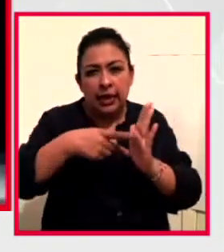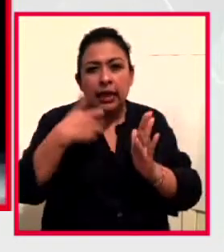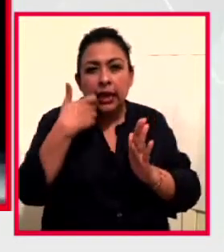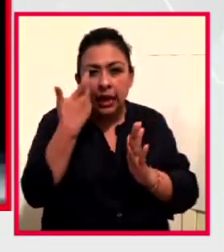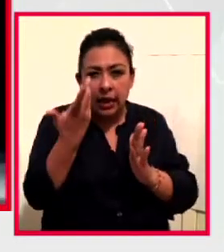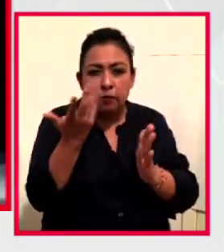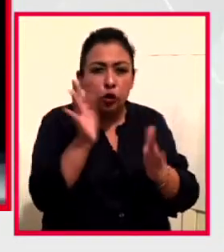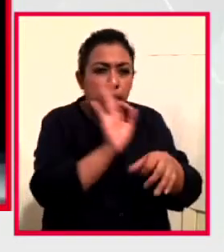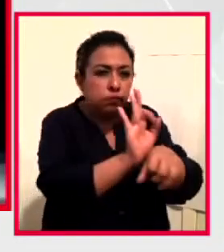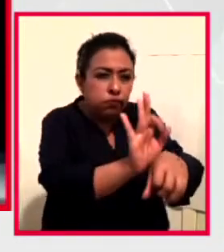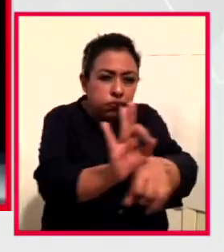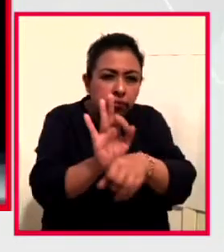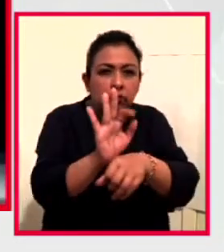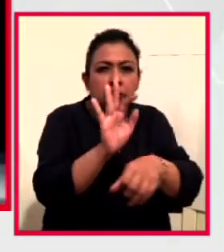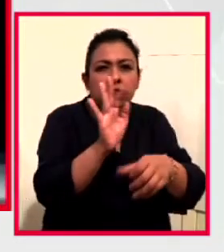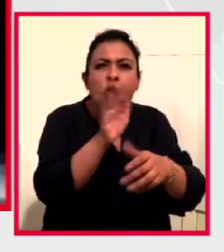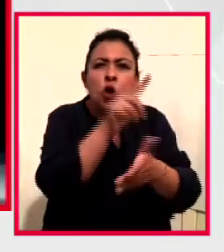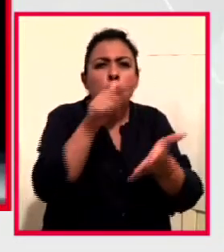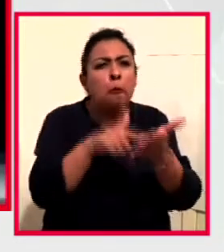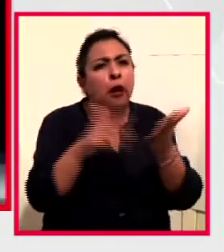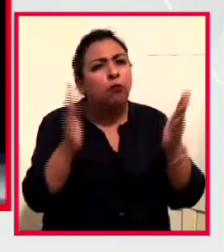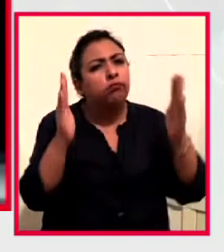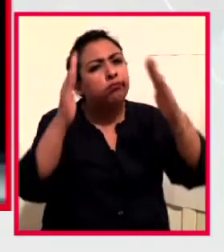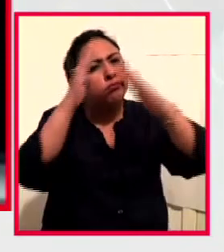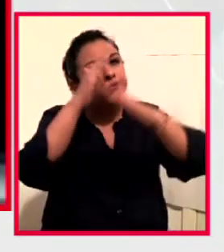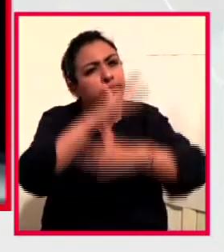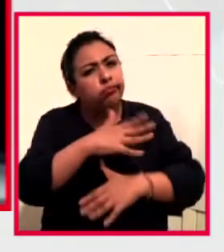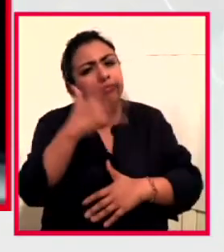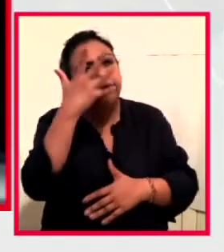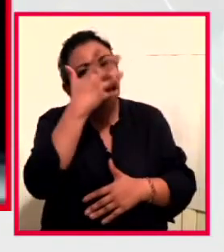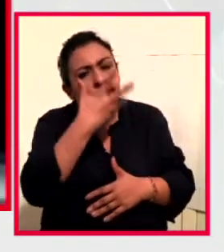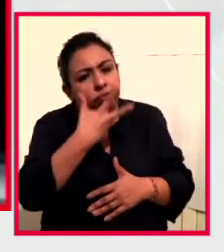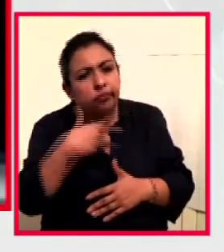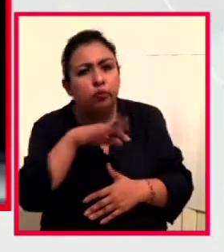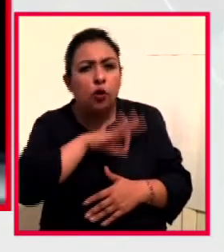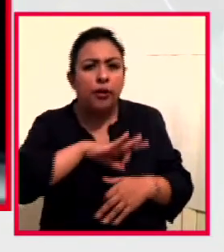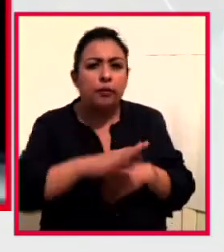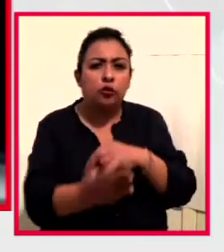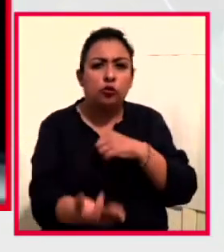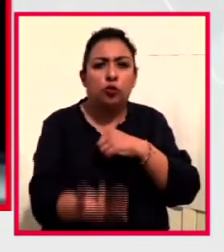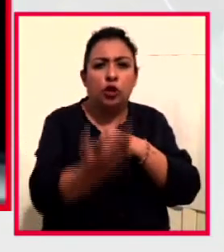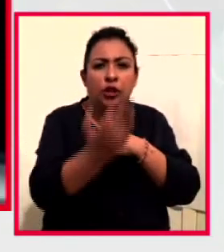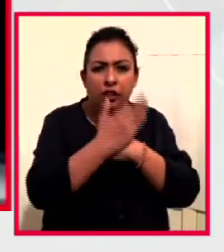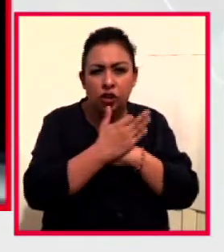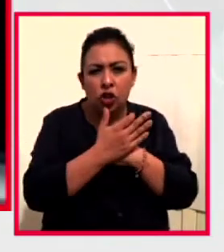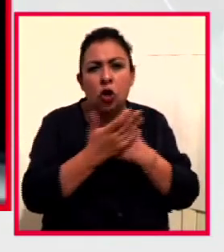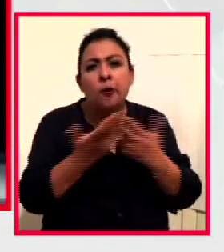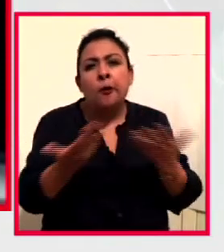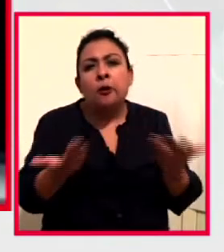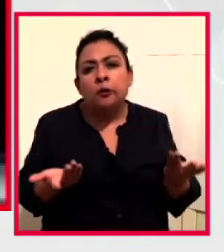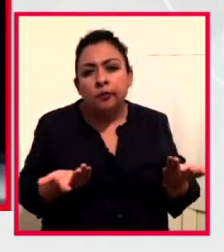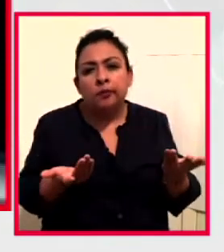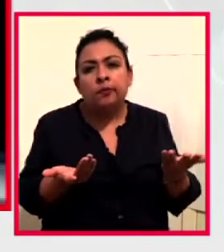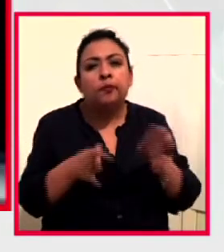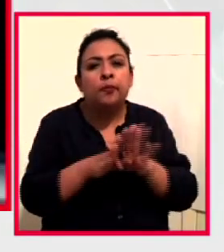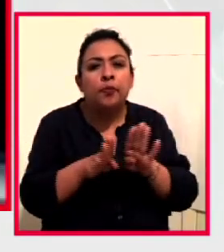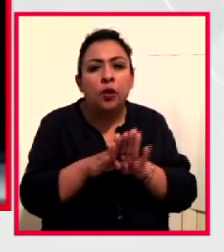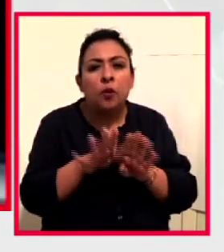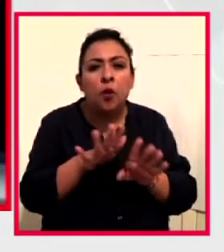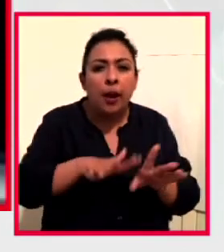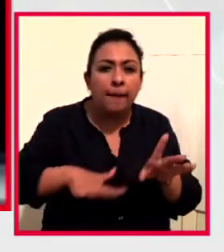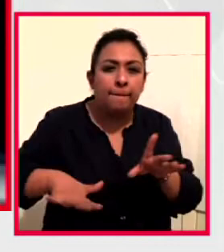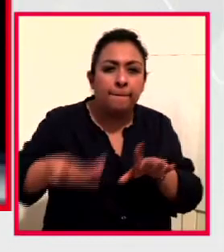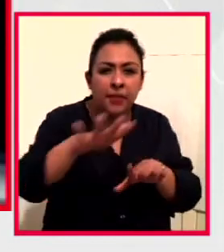un lugar confortable que nos permita protegernos, digamos, de ese medio ambiente